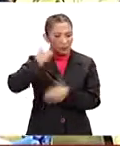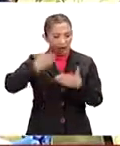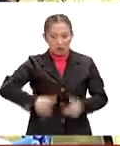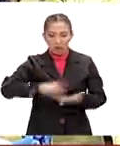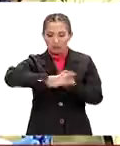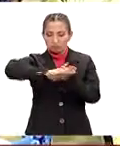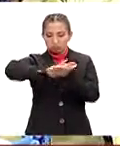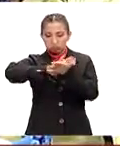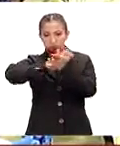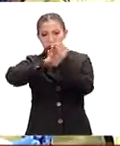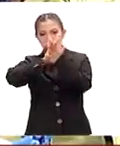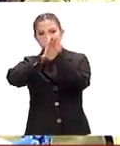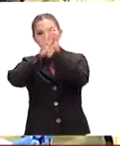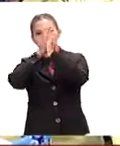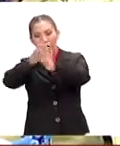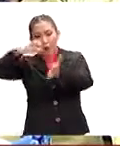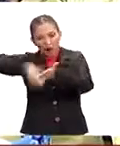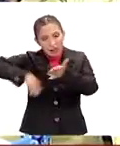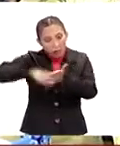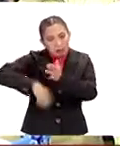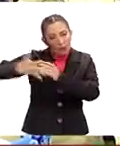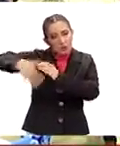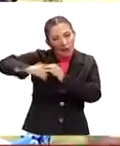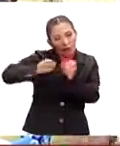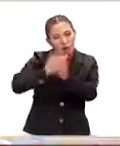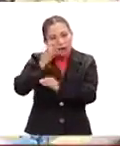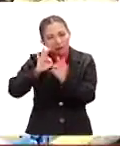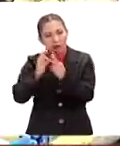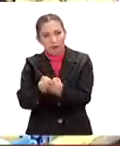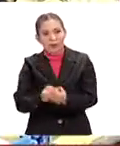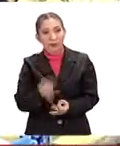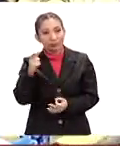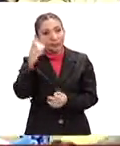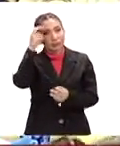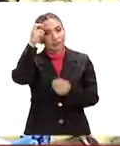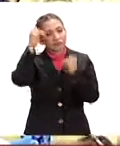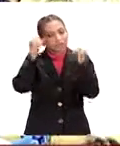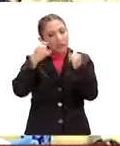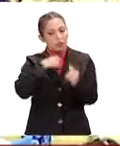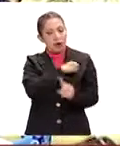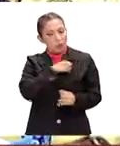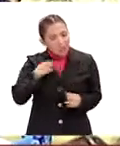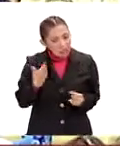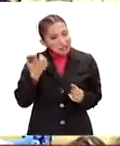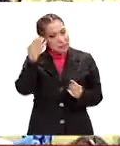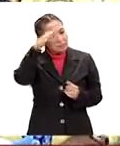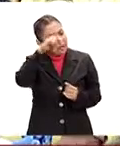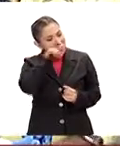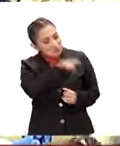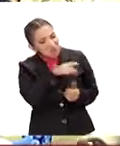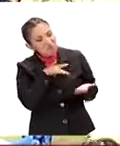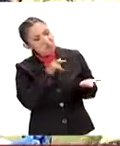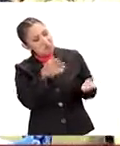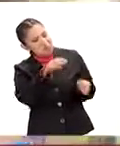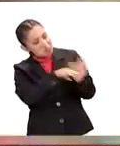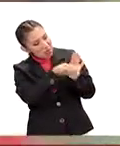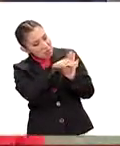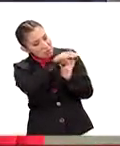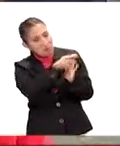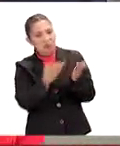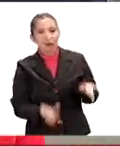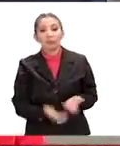evolucionando y vengo corrigiendo y buscando nuevos retos. Esa ilusión, ese compromiso, esa experiencia, esa madurez.